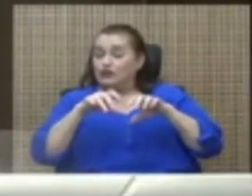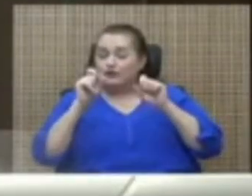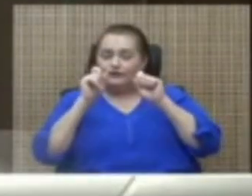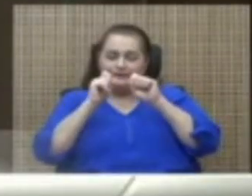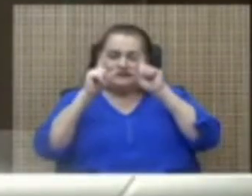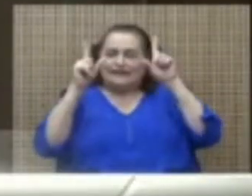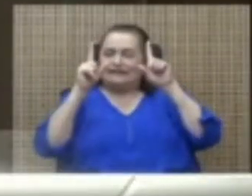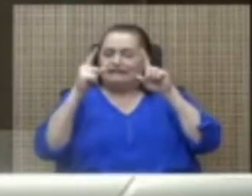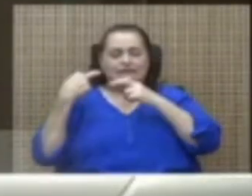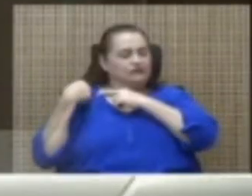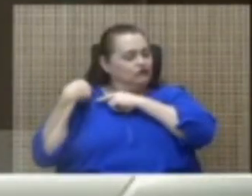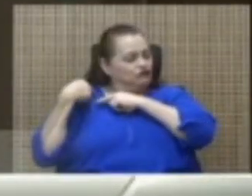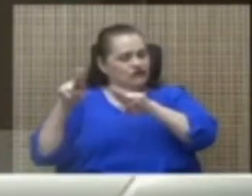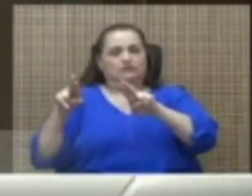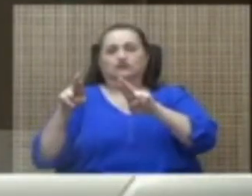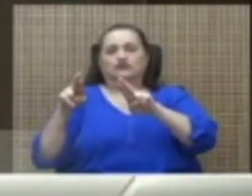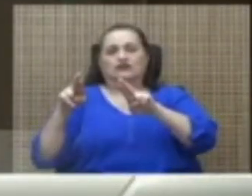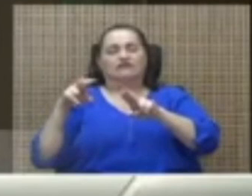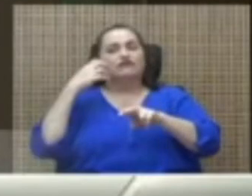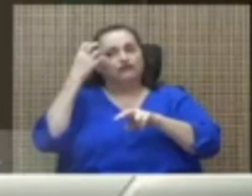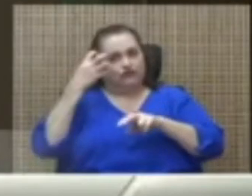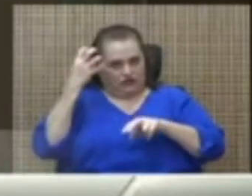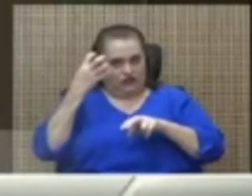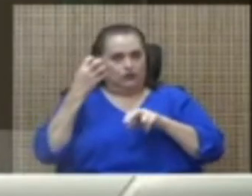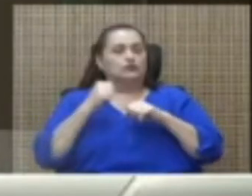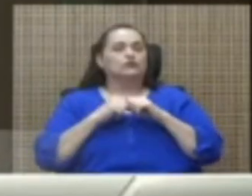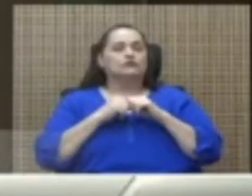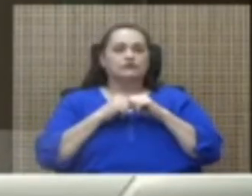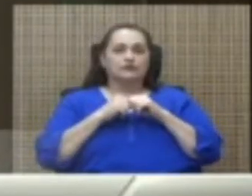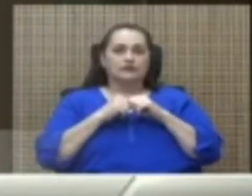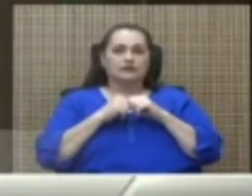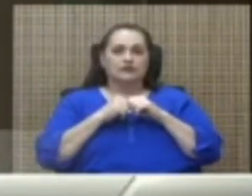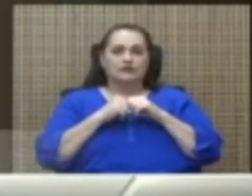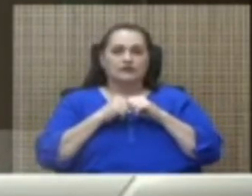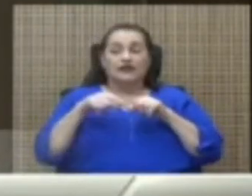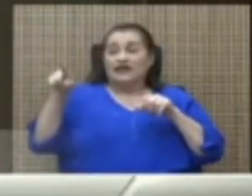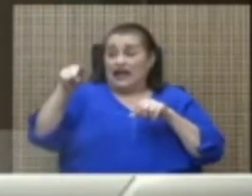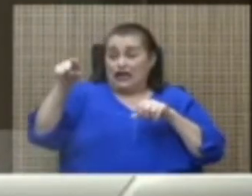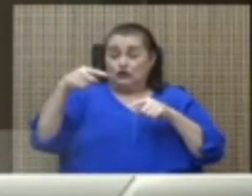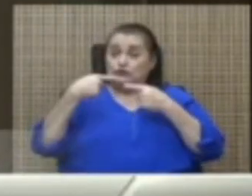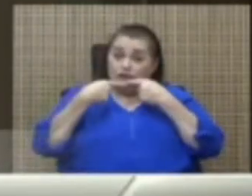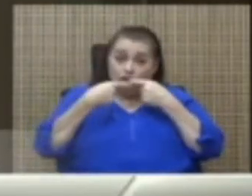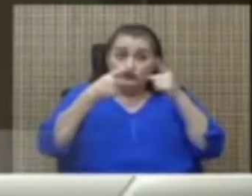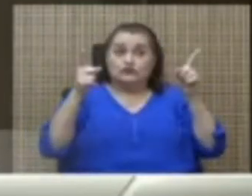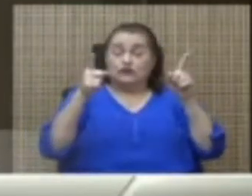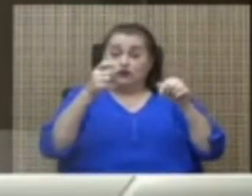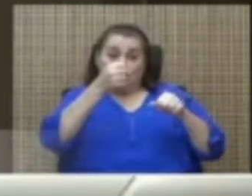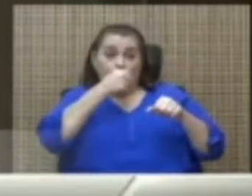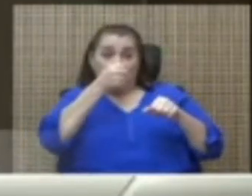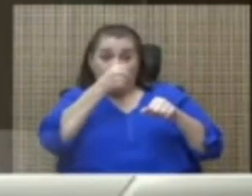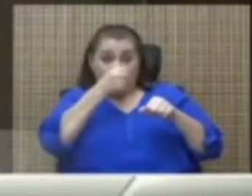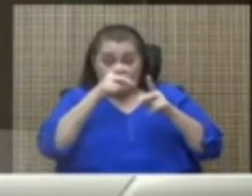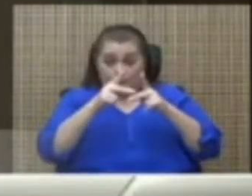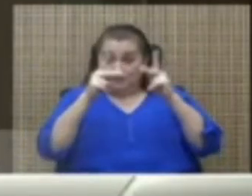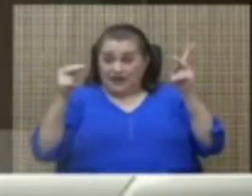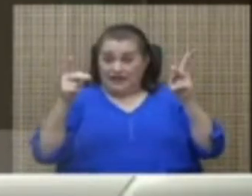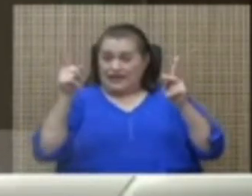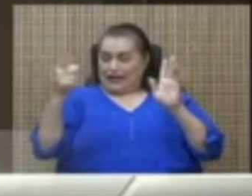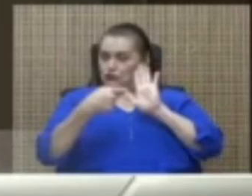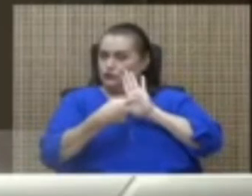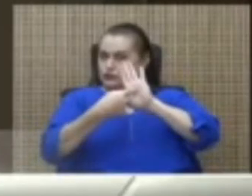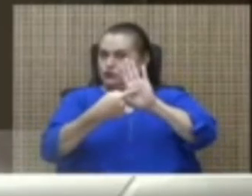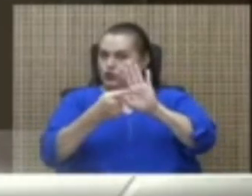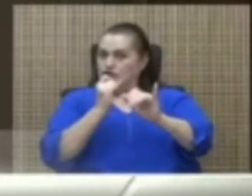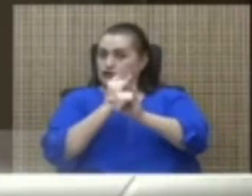irresponsable y ridículo. Con lo que ellos anunciaron en la conferencia de prensa exponían a que la